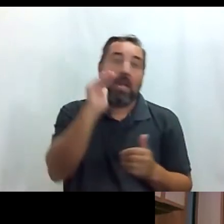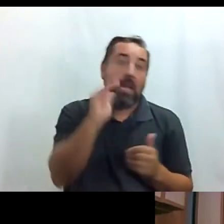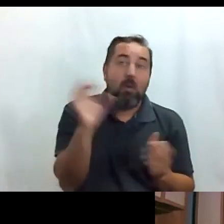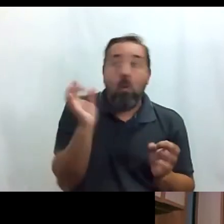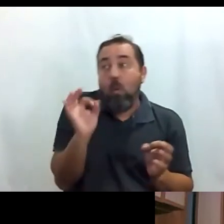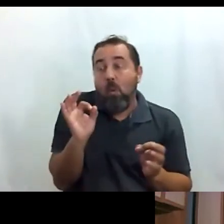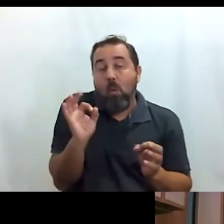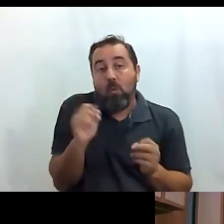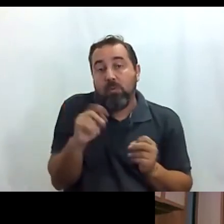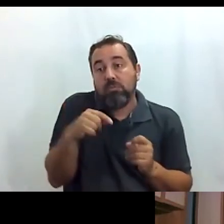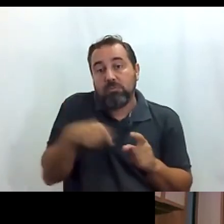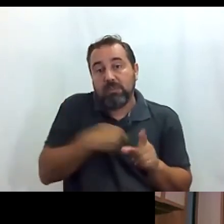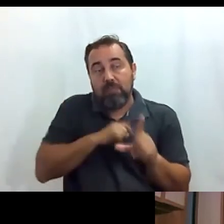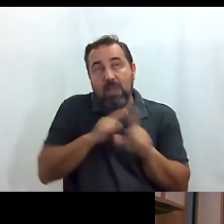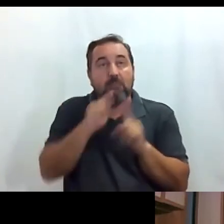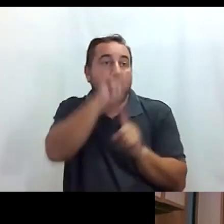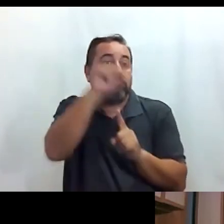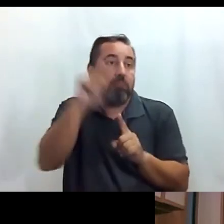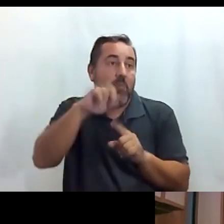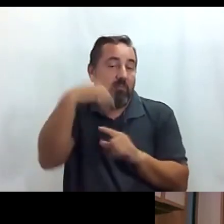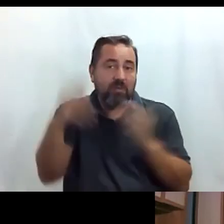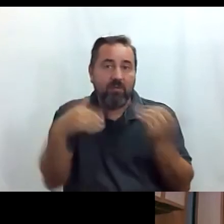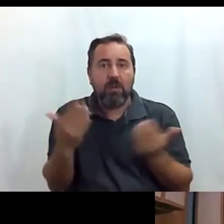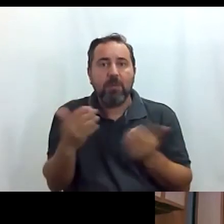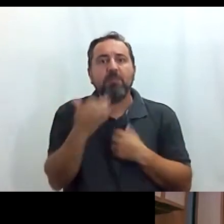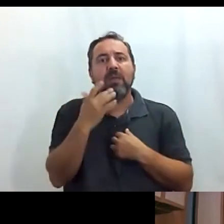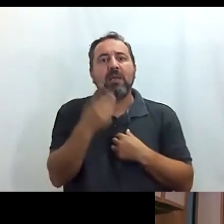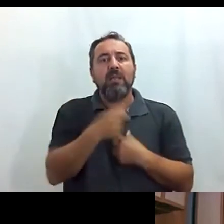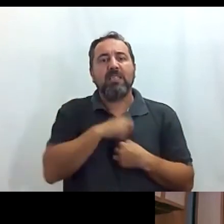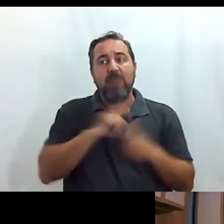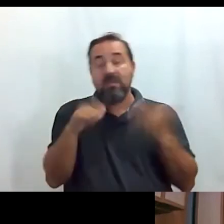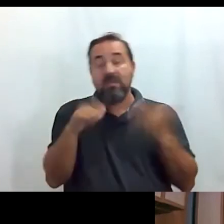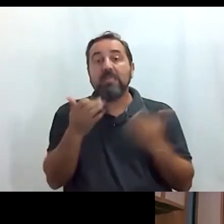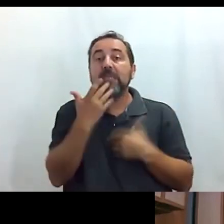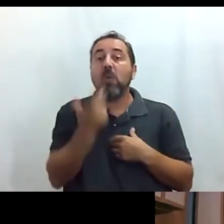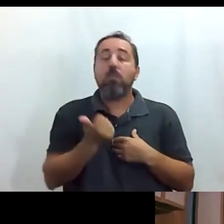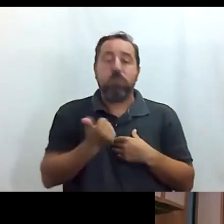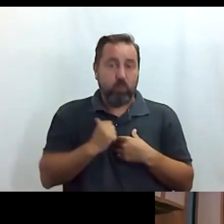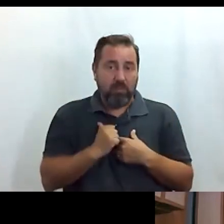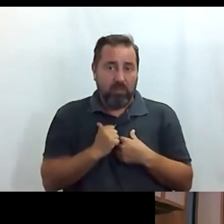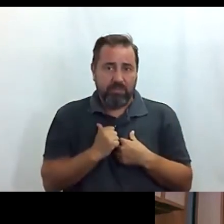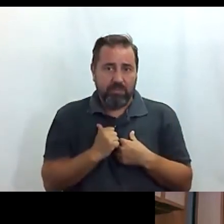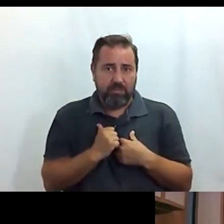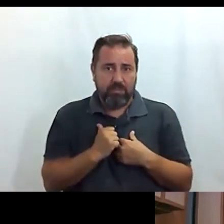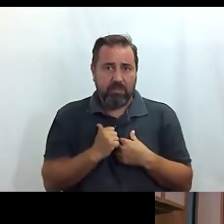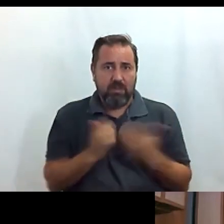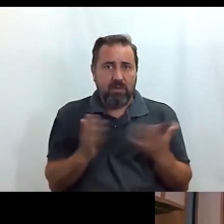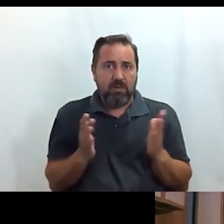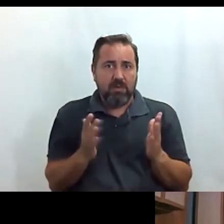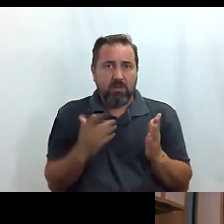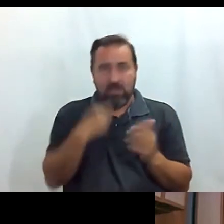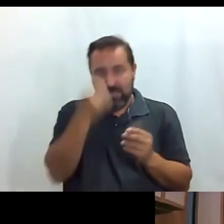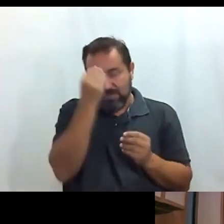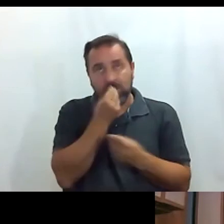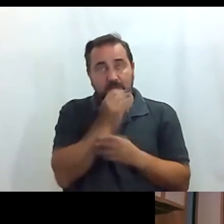o venga de otras partes de España hombre viniendo de España si tienes la oportunidad en su ciudad yo creo que el